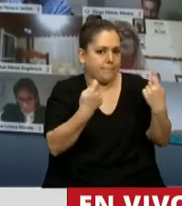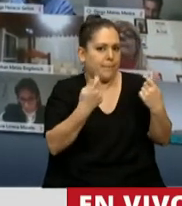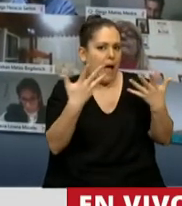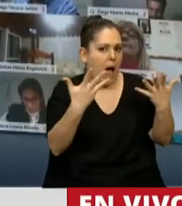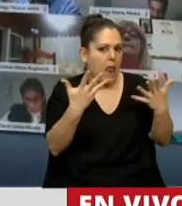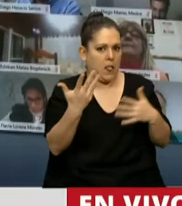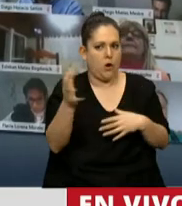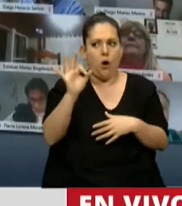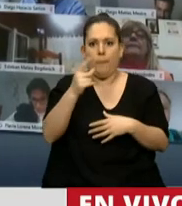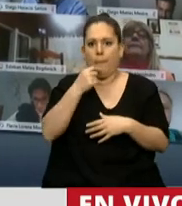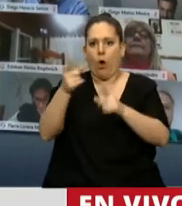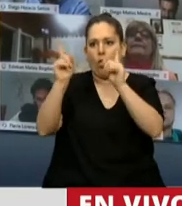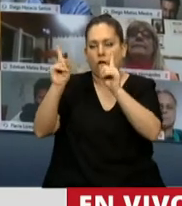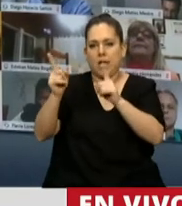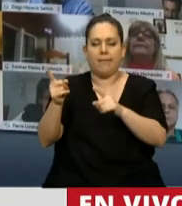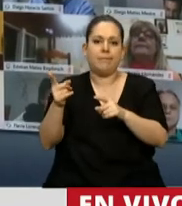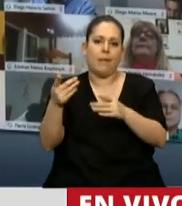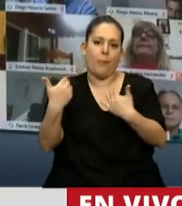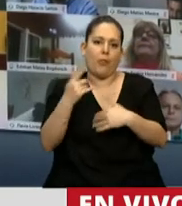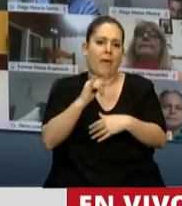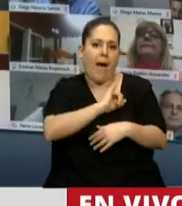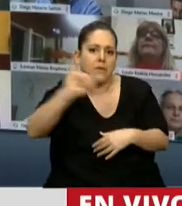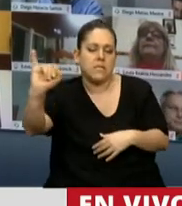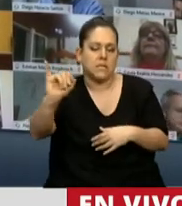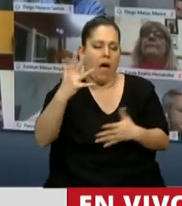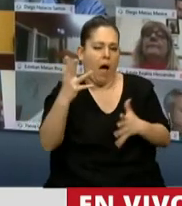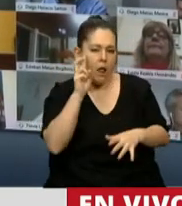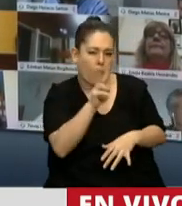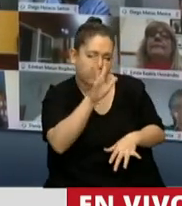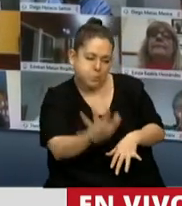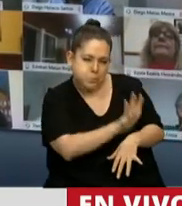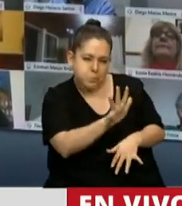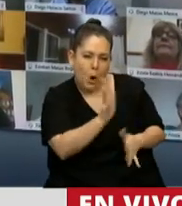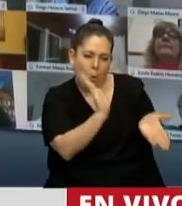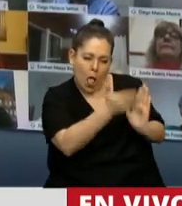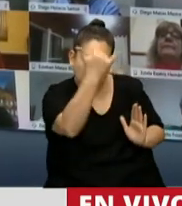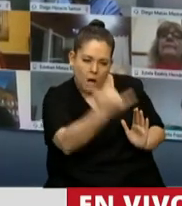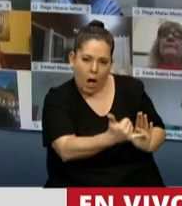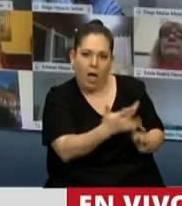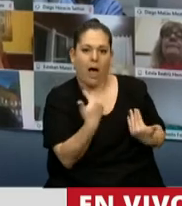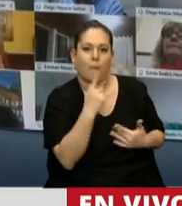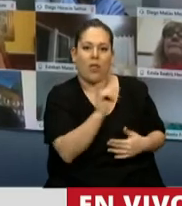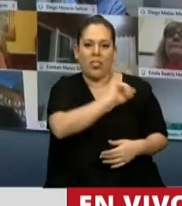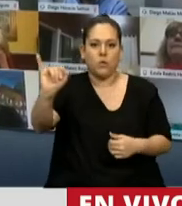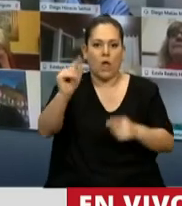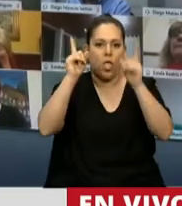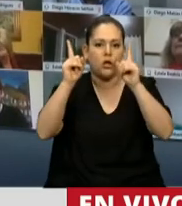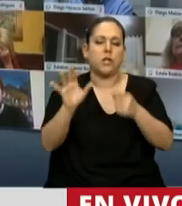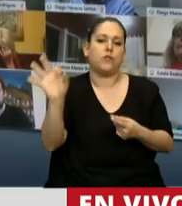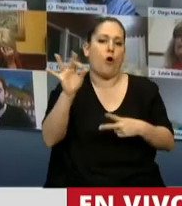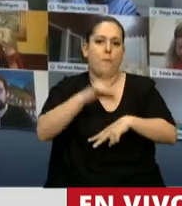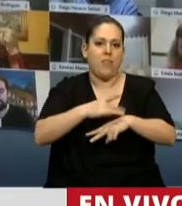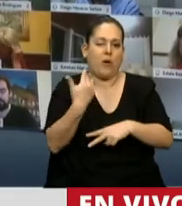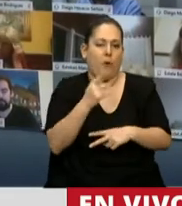la pediatra, la docente, la que podía avisar al ver un signo de violencia o abuso. Ahora, en